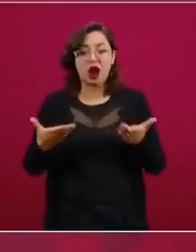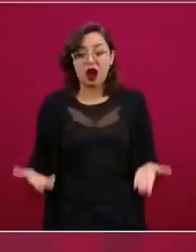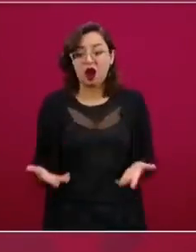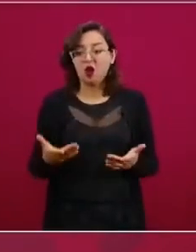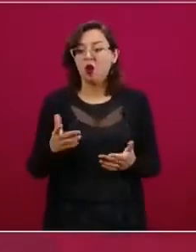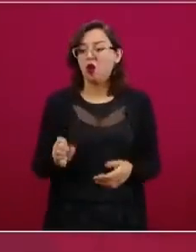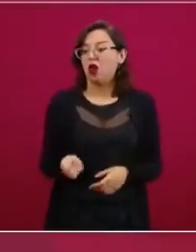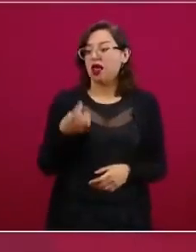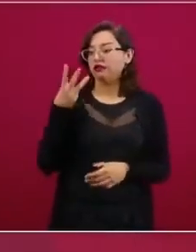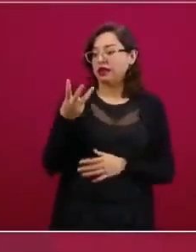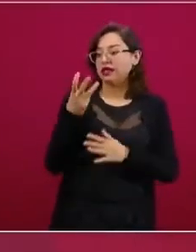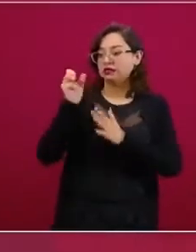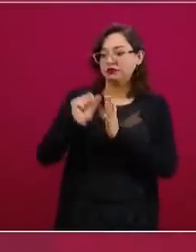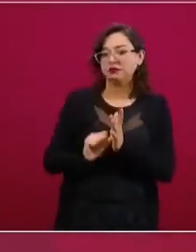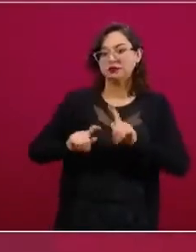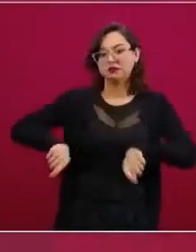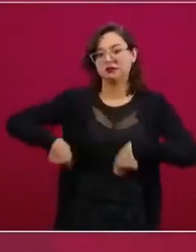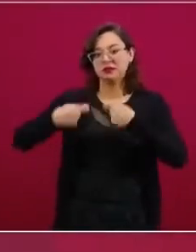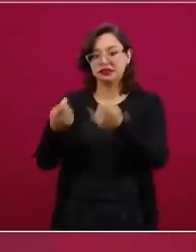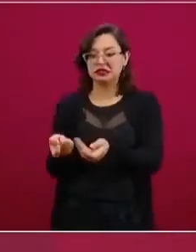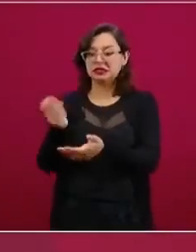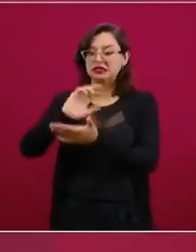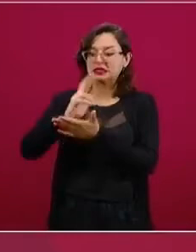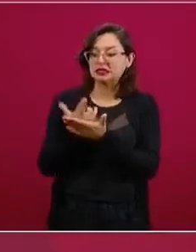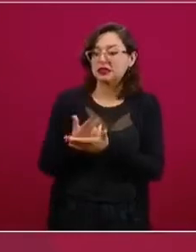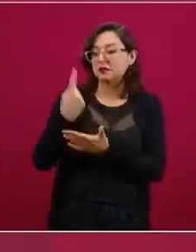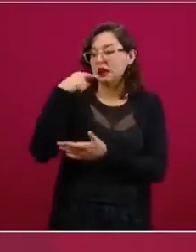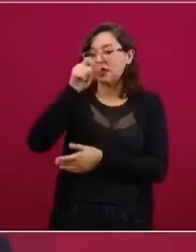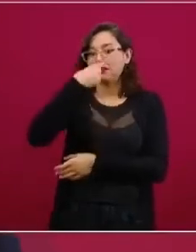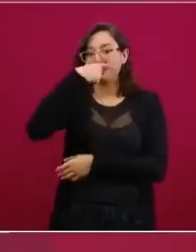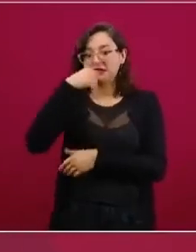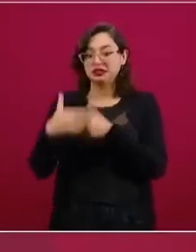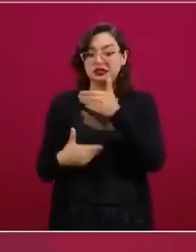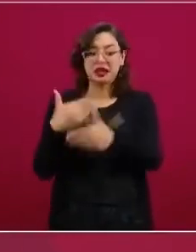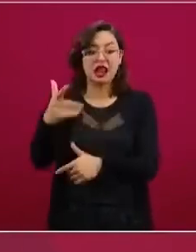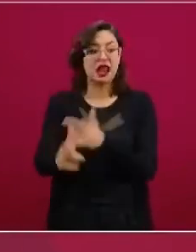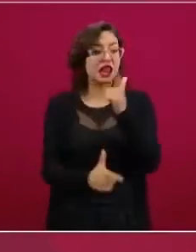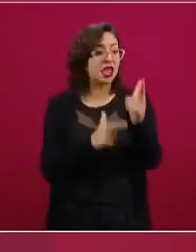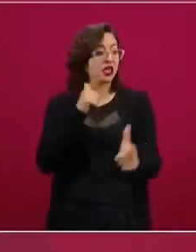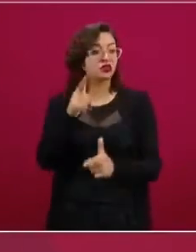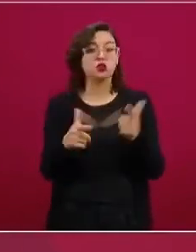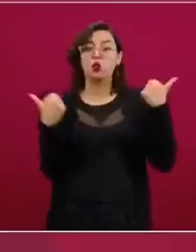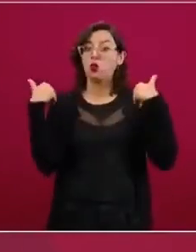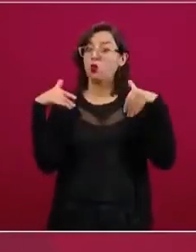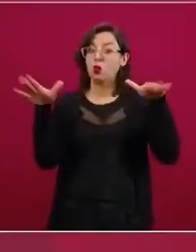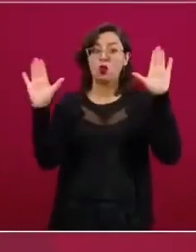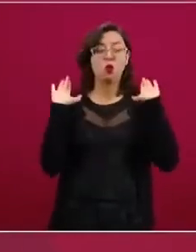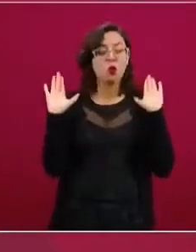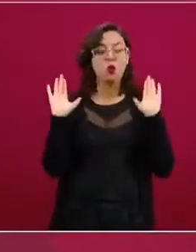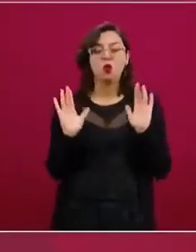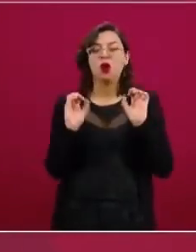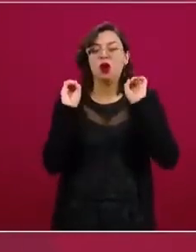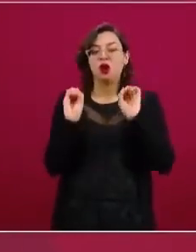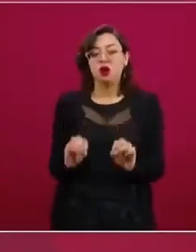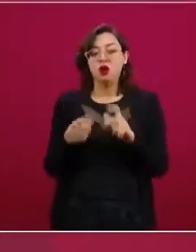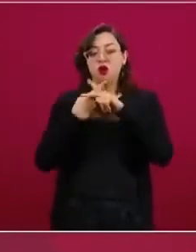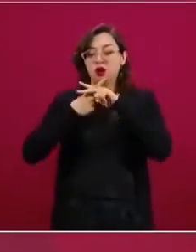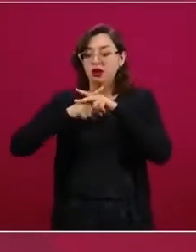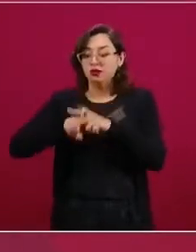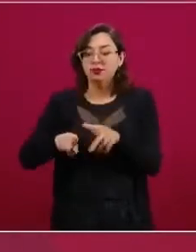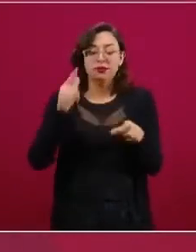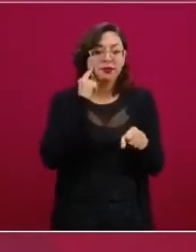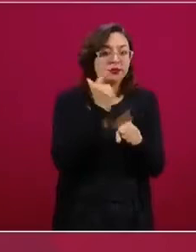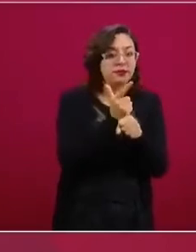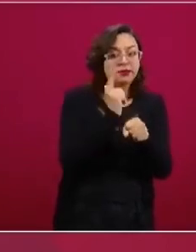resfrutibles en el Seguro Social hubiera sido un proceso muy lento. O el hecho de que estamos empezando a ver casos